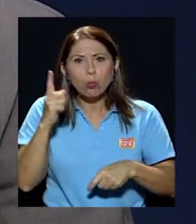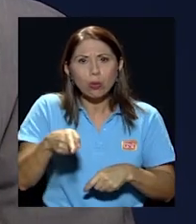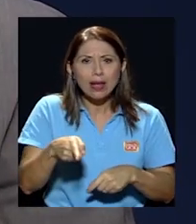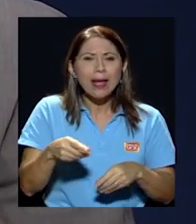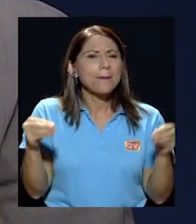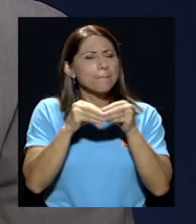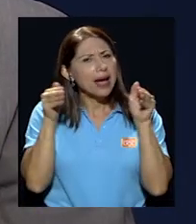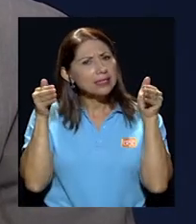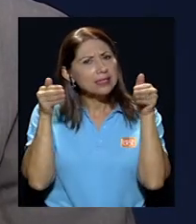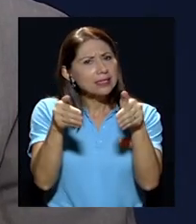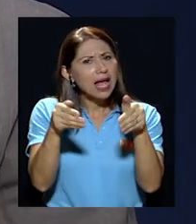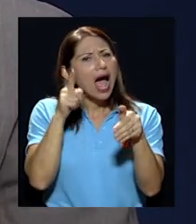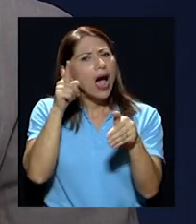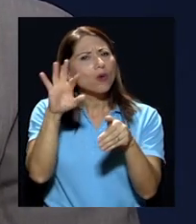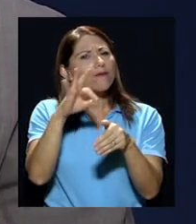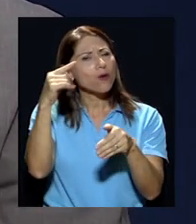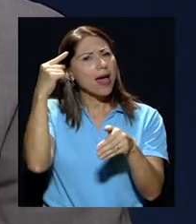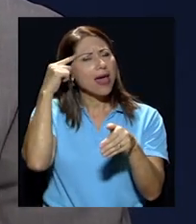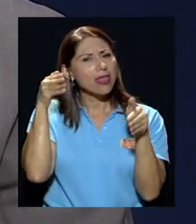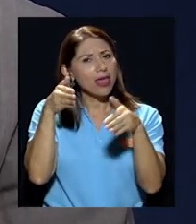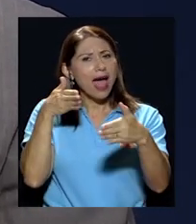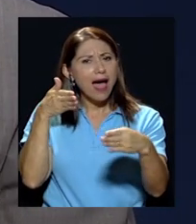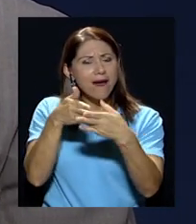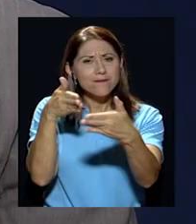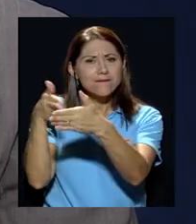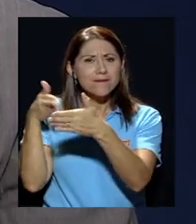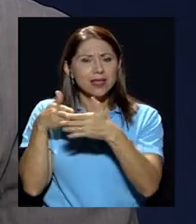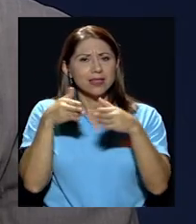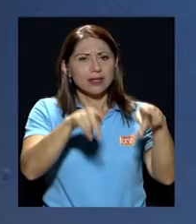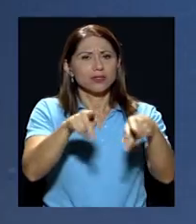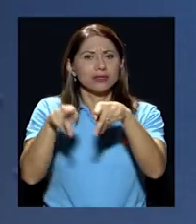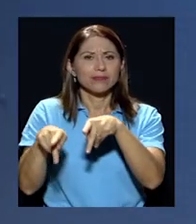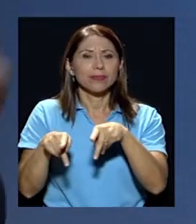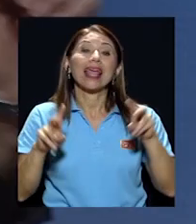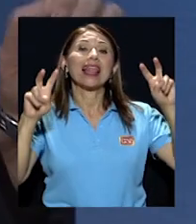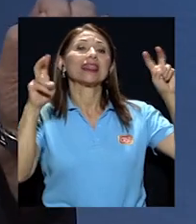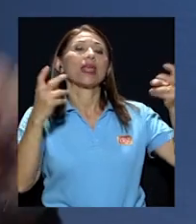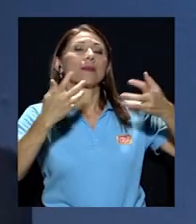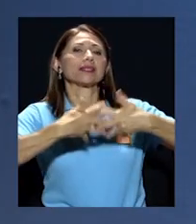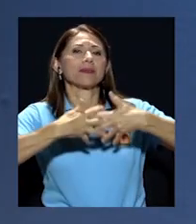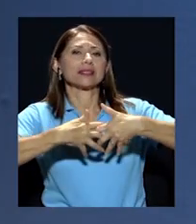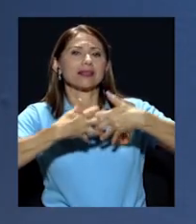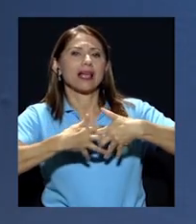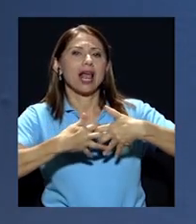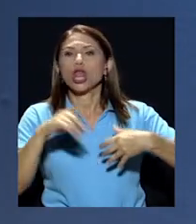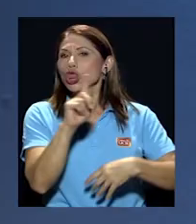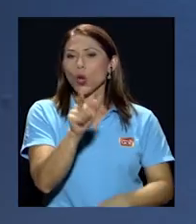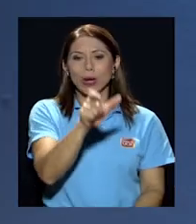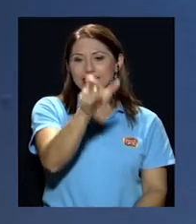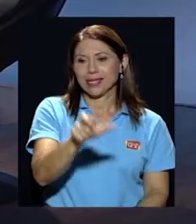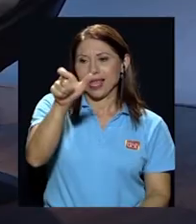tiene una afectación directa sobre la ciudadanía los medios es empresarial el tema es empresarial no es el profesional del periodismo